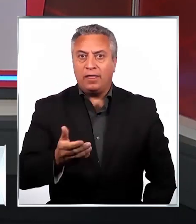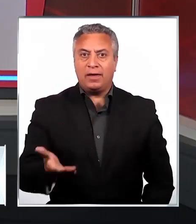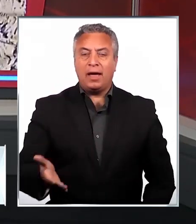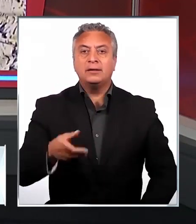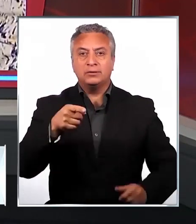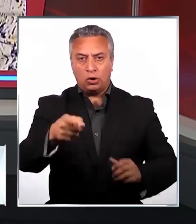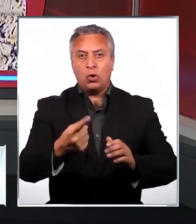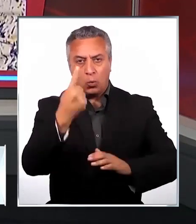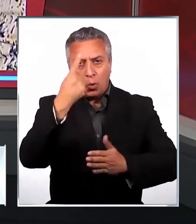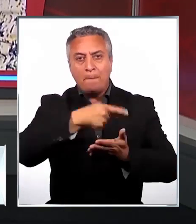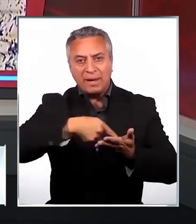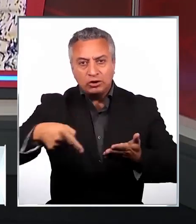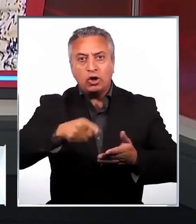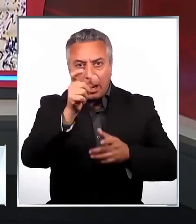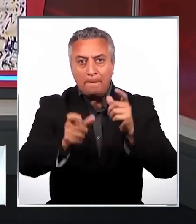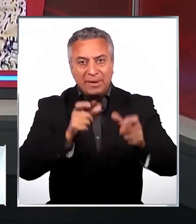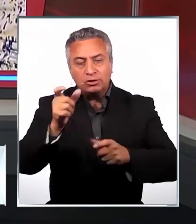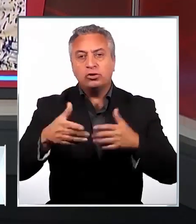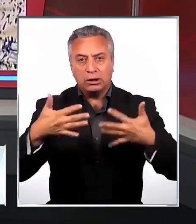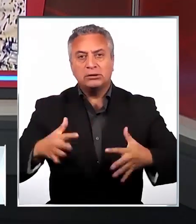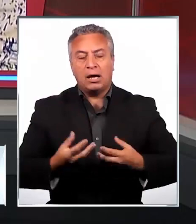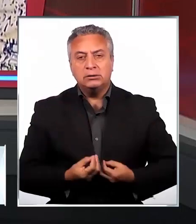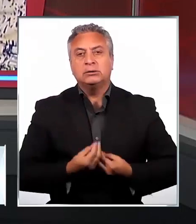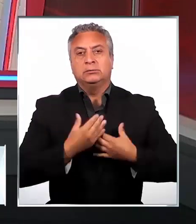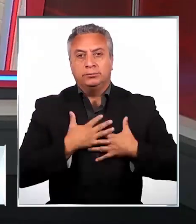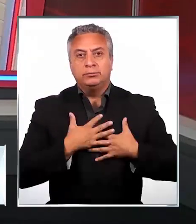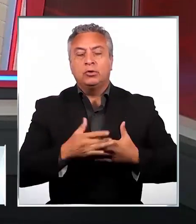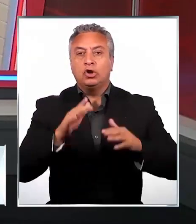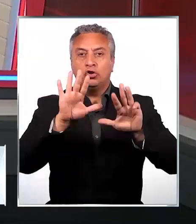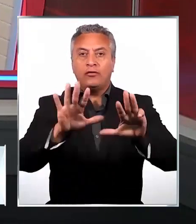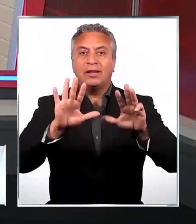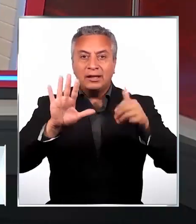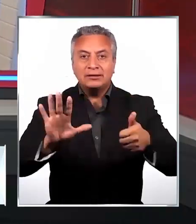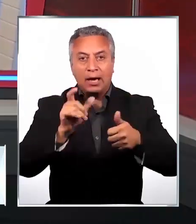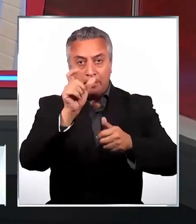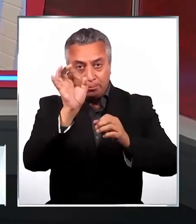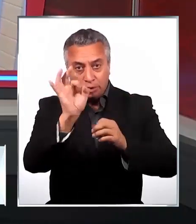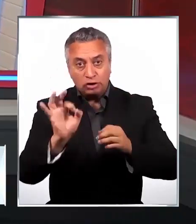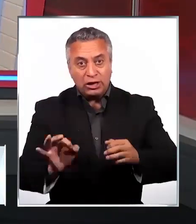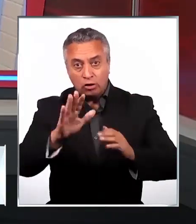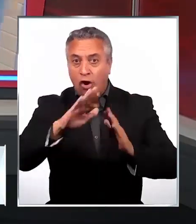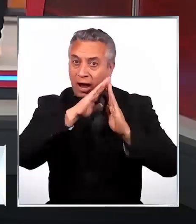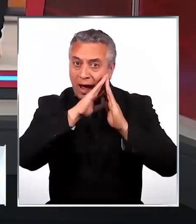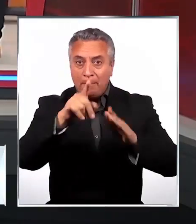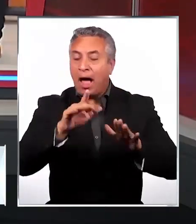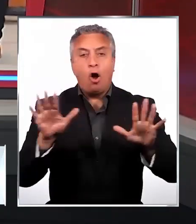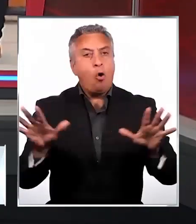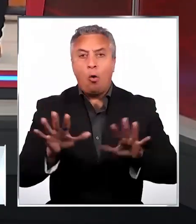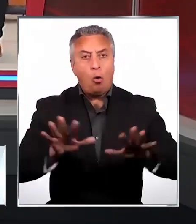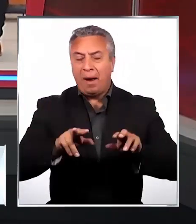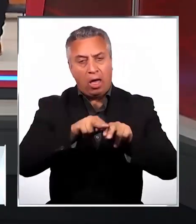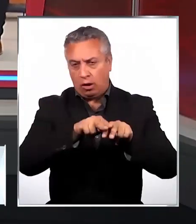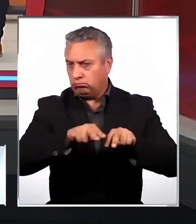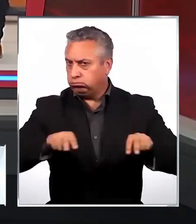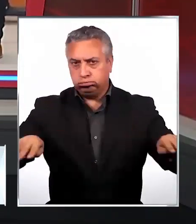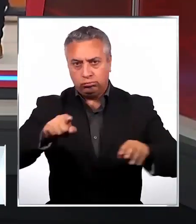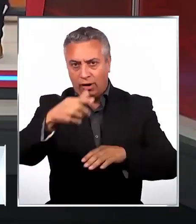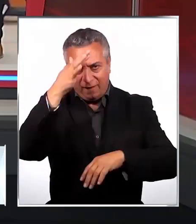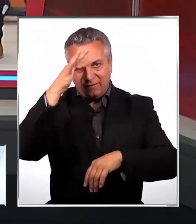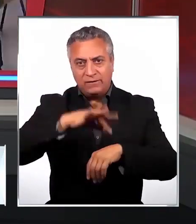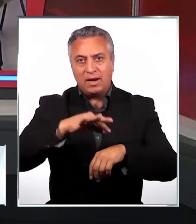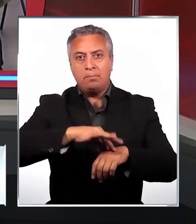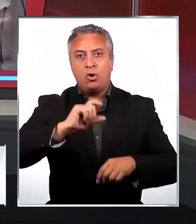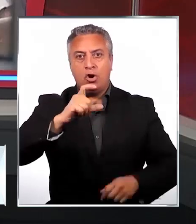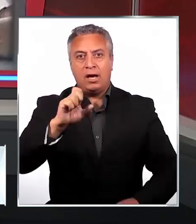-19. Más de un millón de personas se han contagiado y el 96% de las camas críticas del país están ocupadas por enfermos graves.